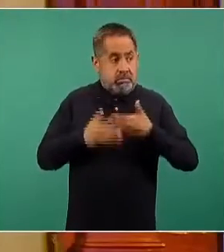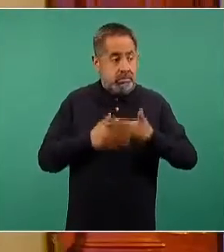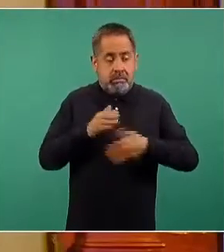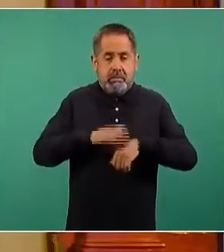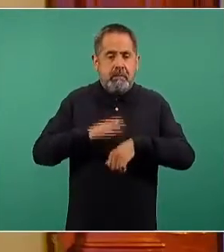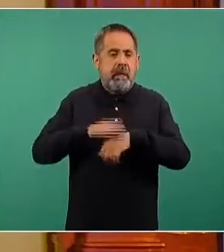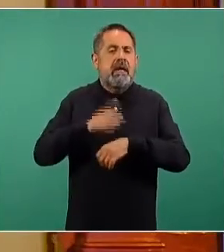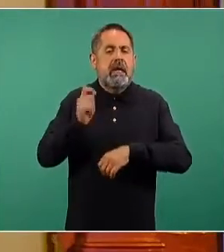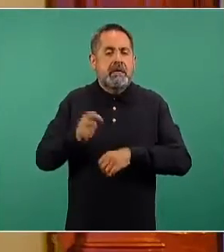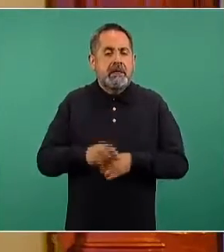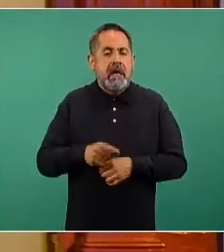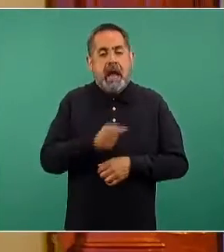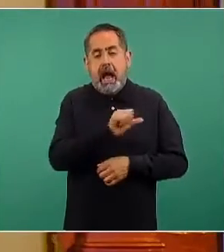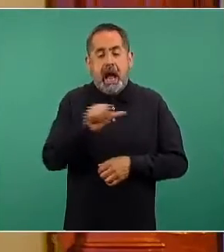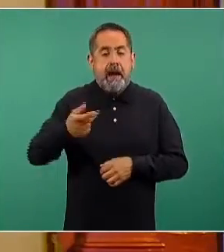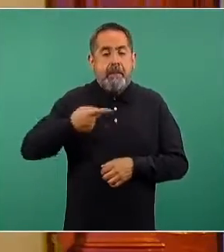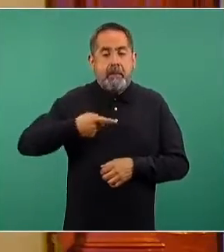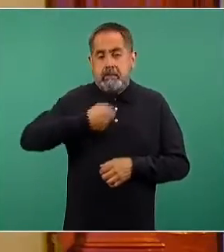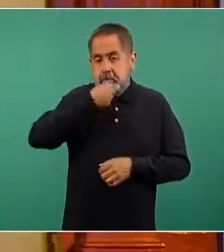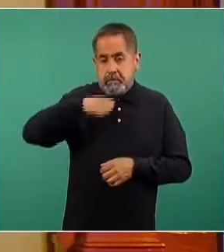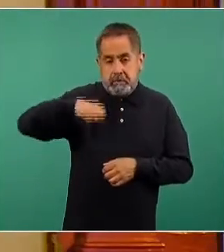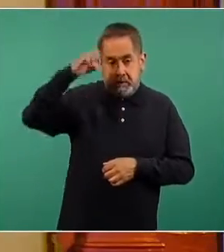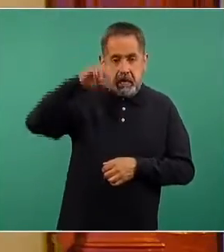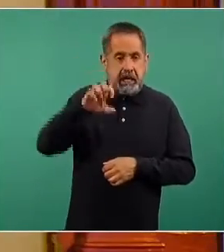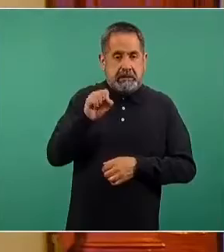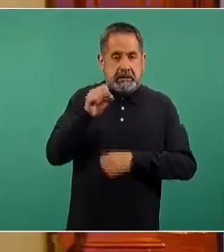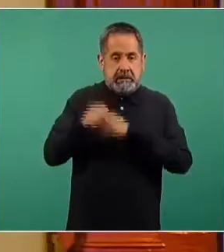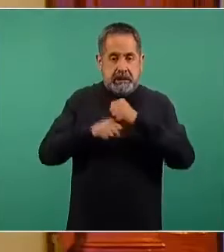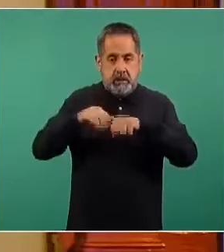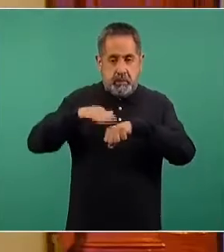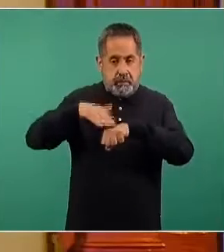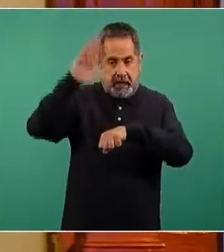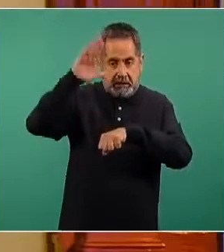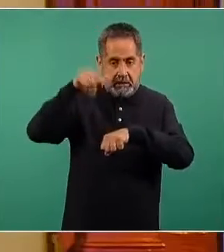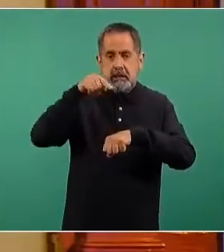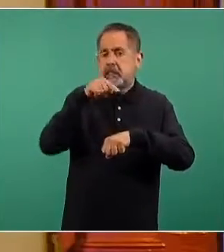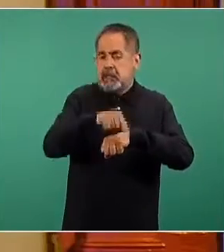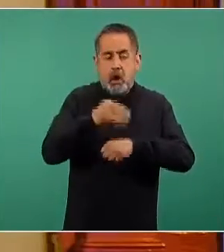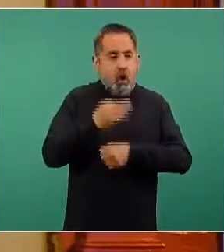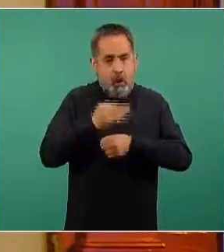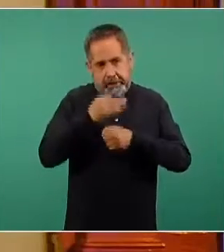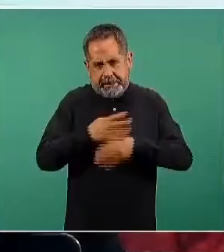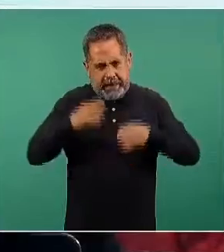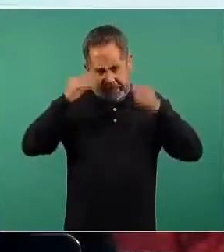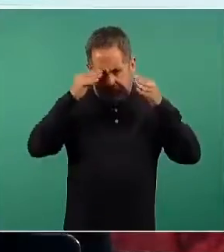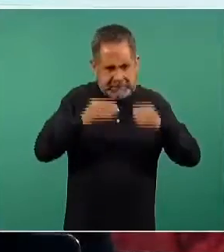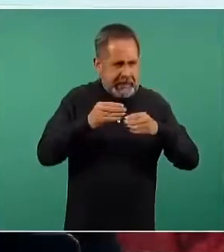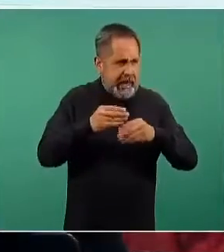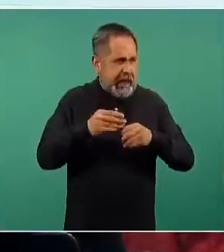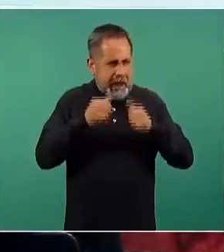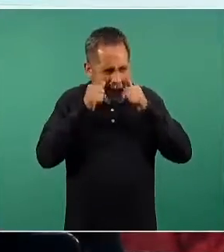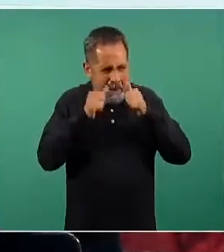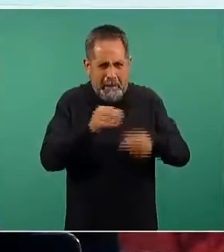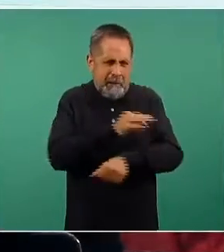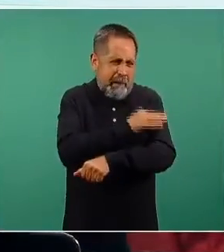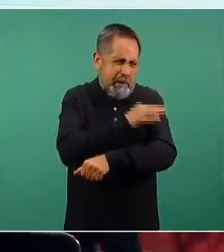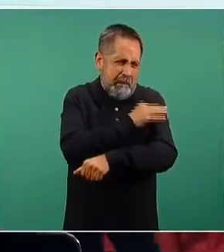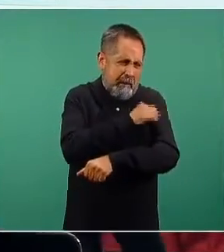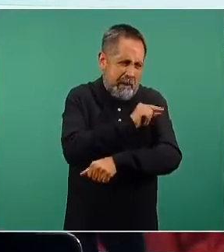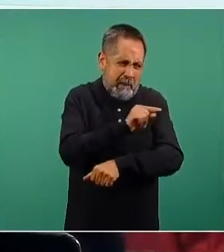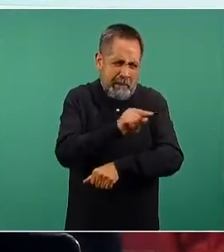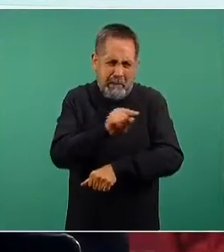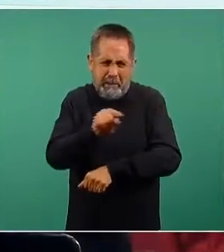es, obviamente, el grupo de personas adultas mayores de sesenta años y más, que es donde está en este momento enfocada toda la carga